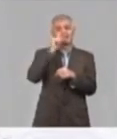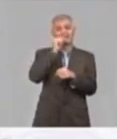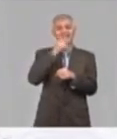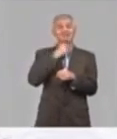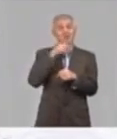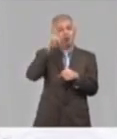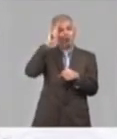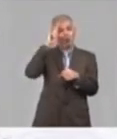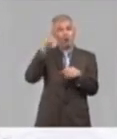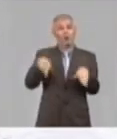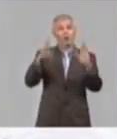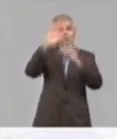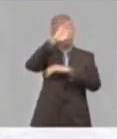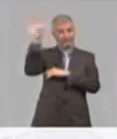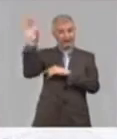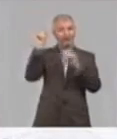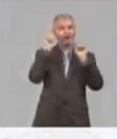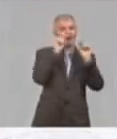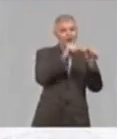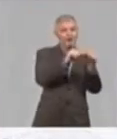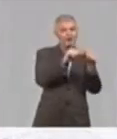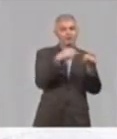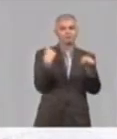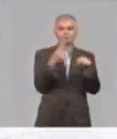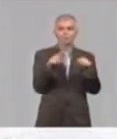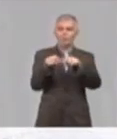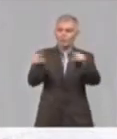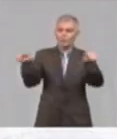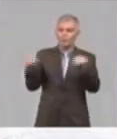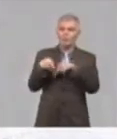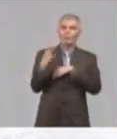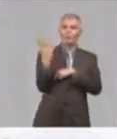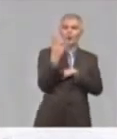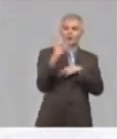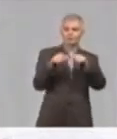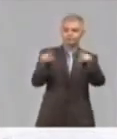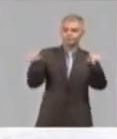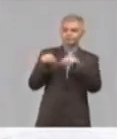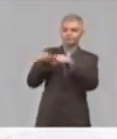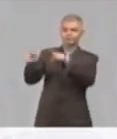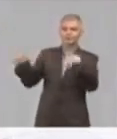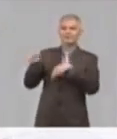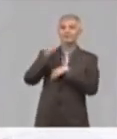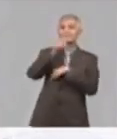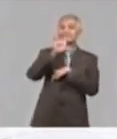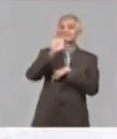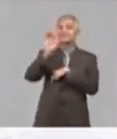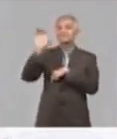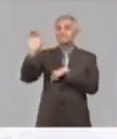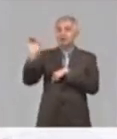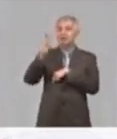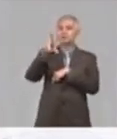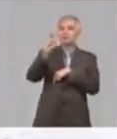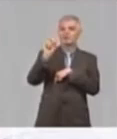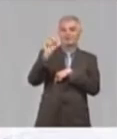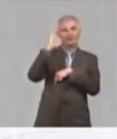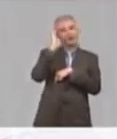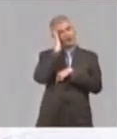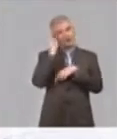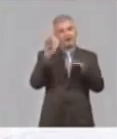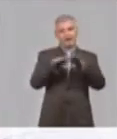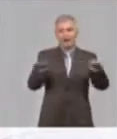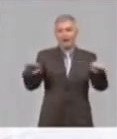es un hospital que nosotros le recuperamos 4 cubículos, serían 100 nuevas camas, pero las 300 camas más que tenían,